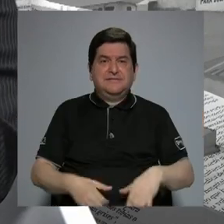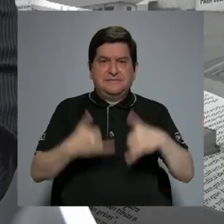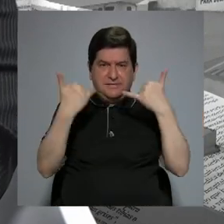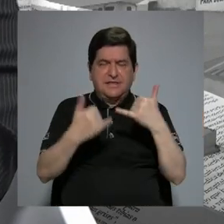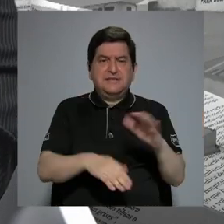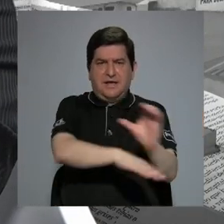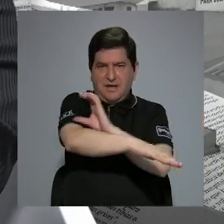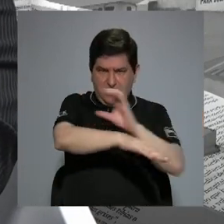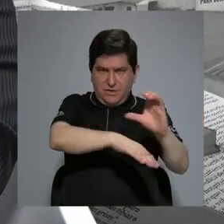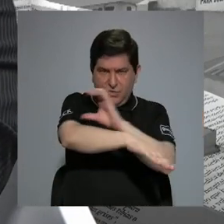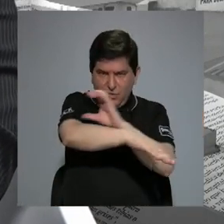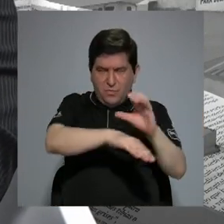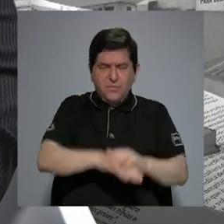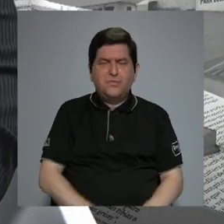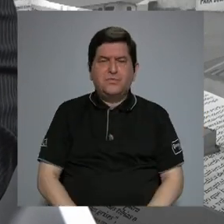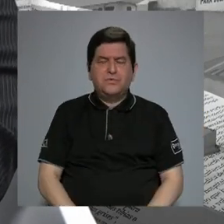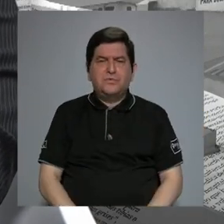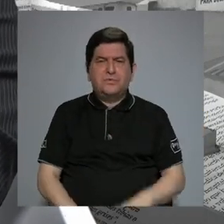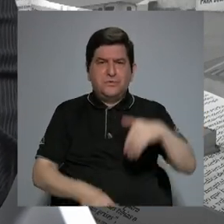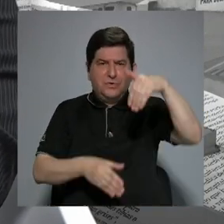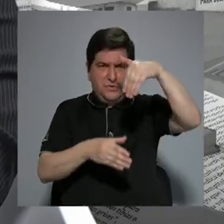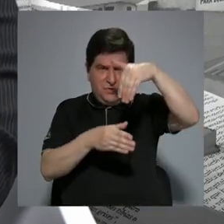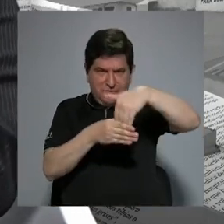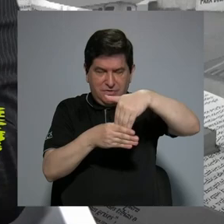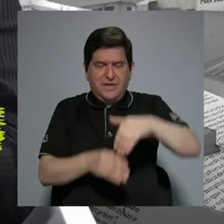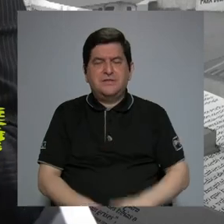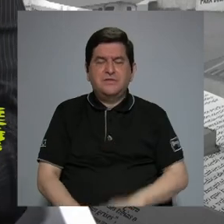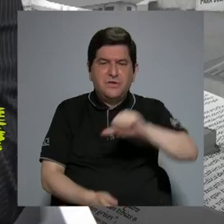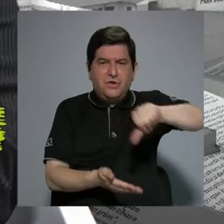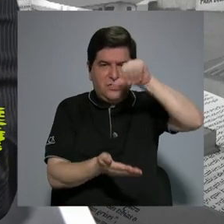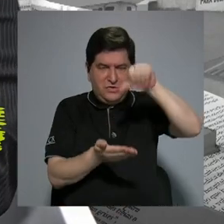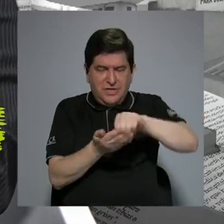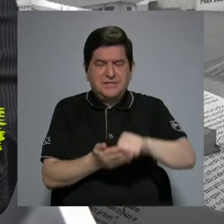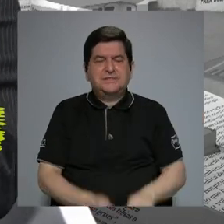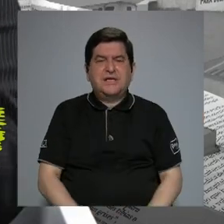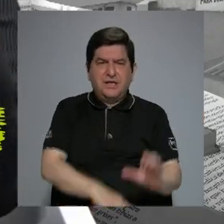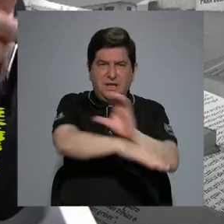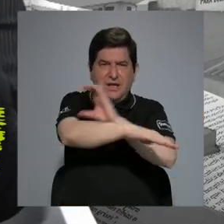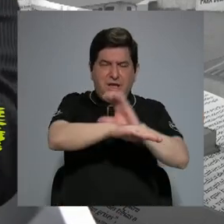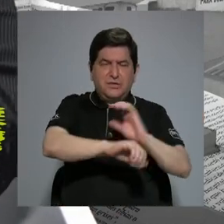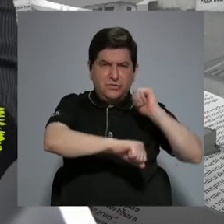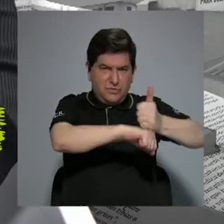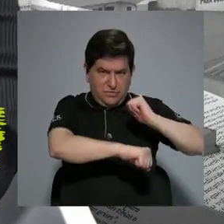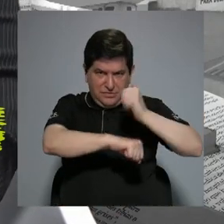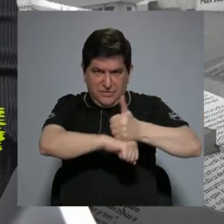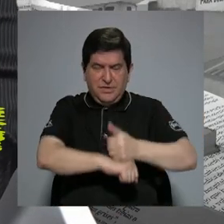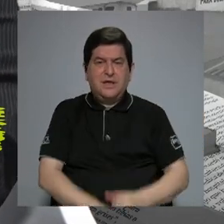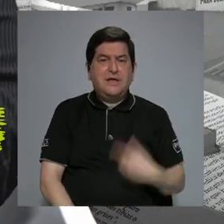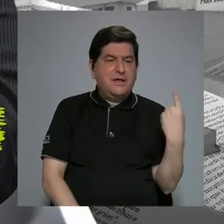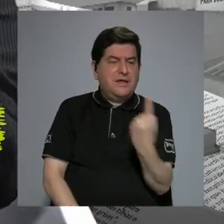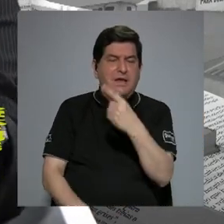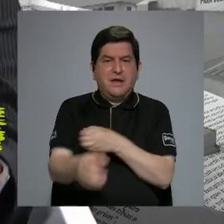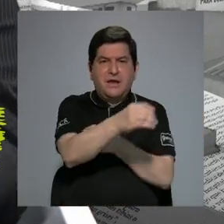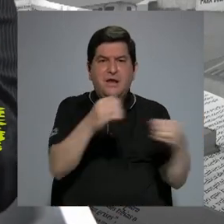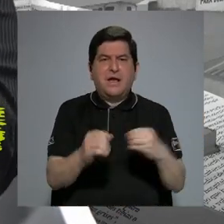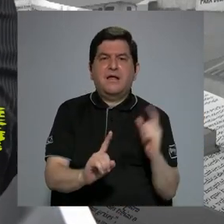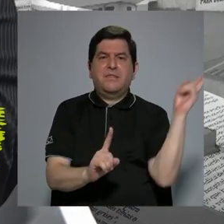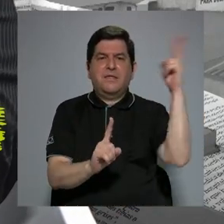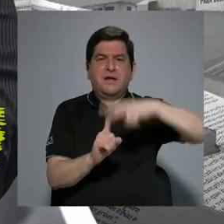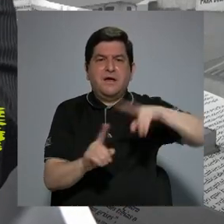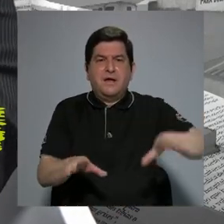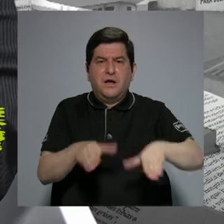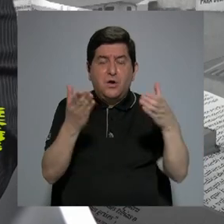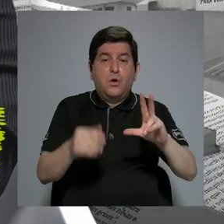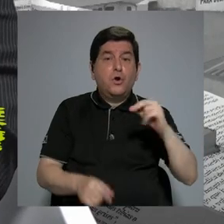informática que se da a través del alineamiento del centro de informática, pero cómo se pueden articular también en cada una de las oficinas. Pero no solamente